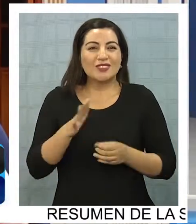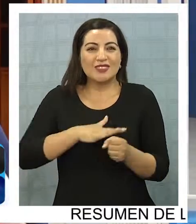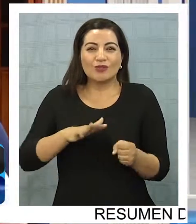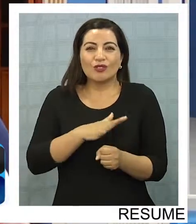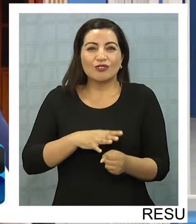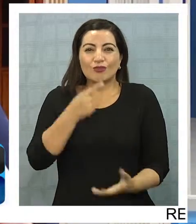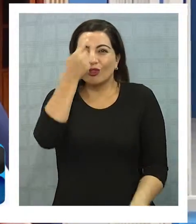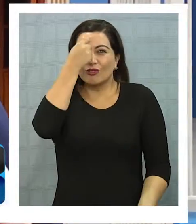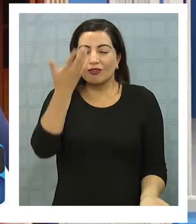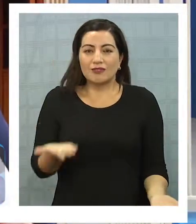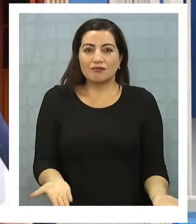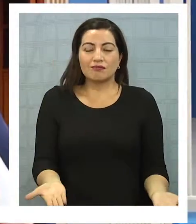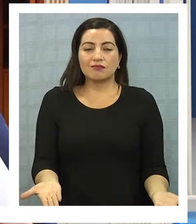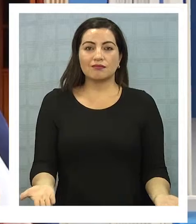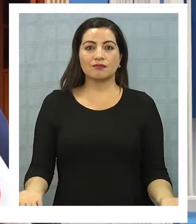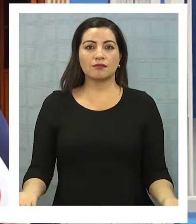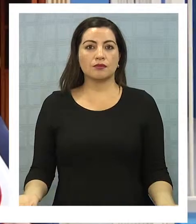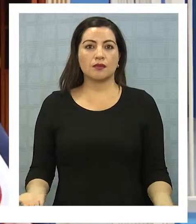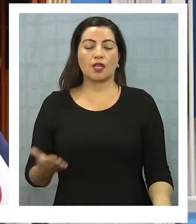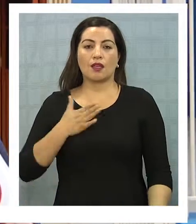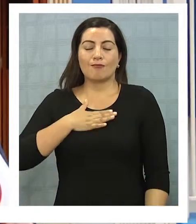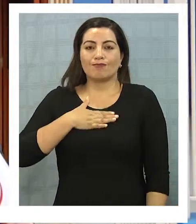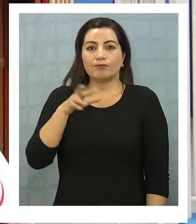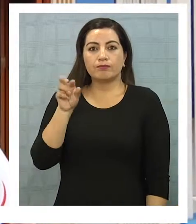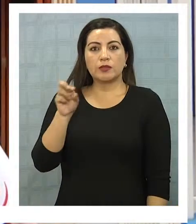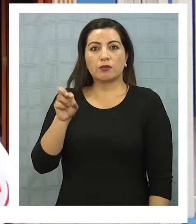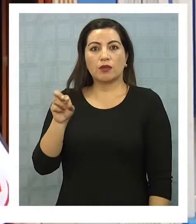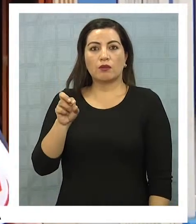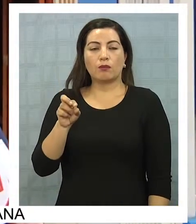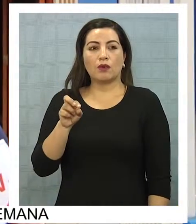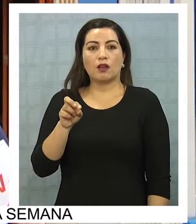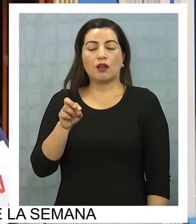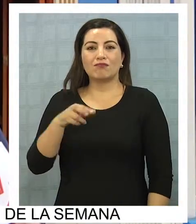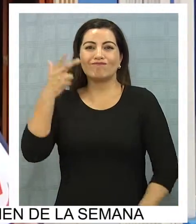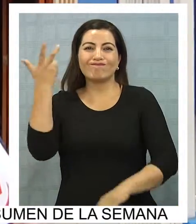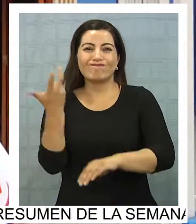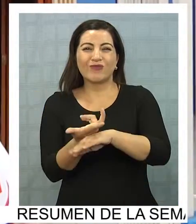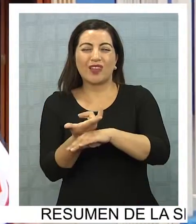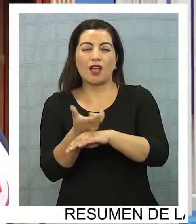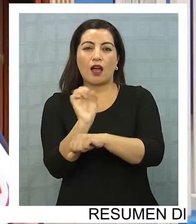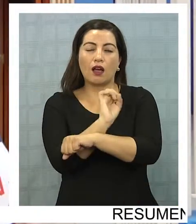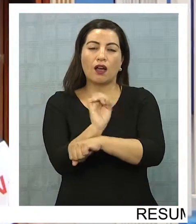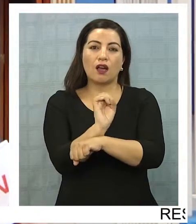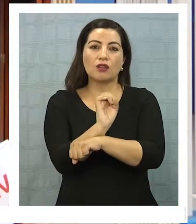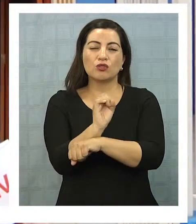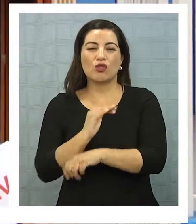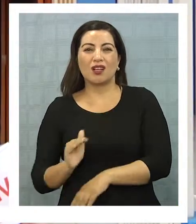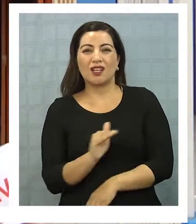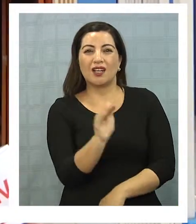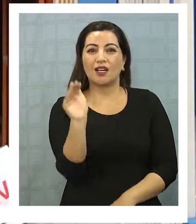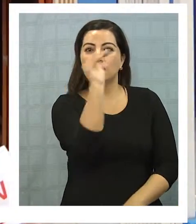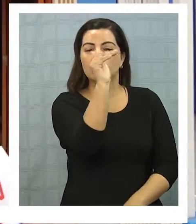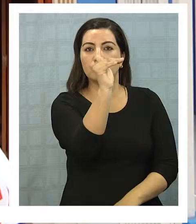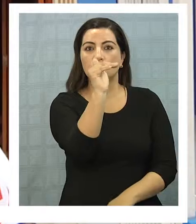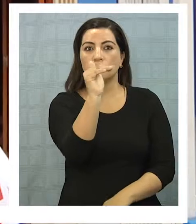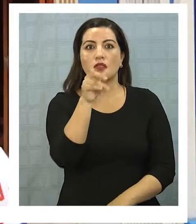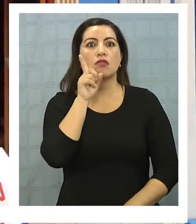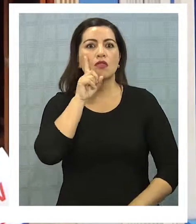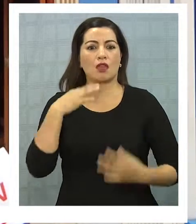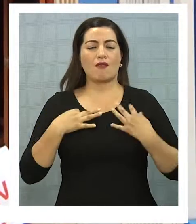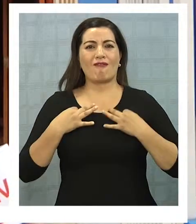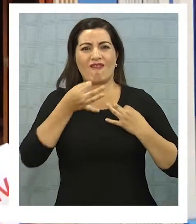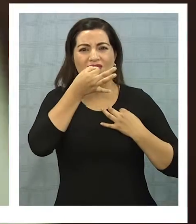circunstancia. Mi papá quedó en pana en la subida al hospicio, andaba con su chaleco